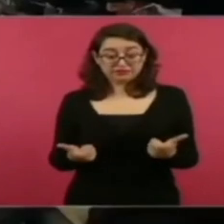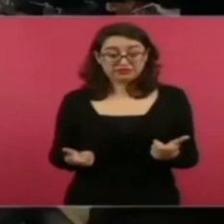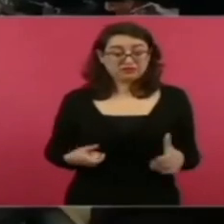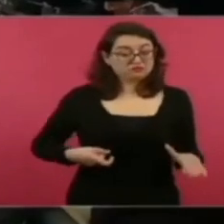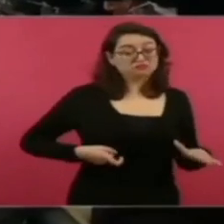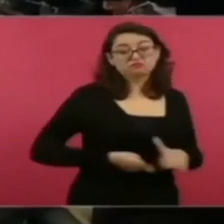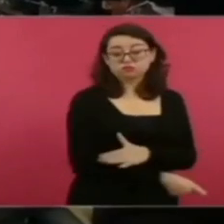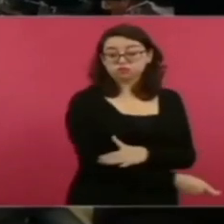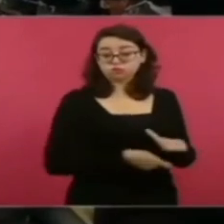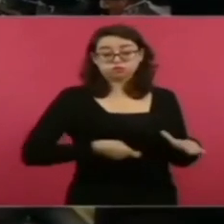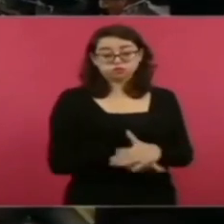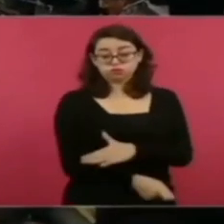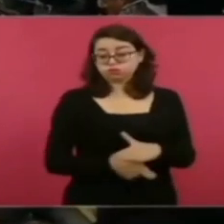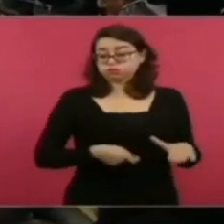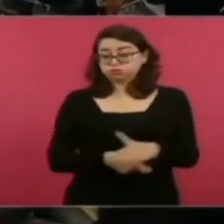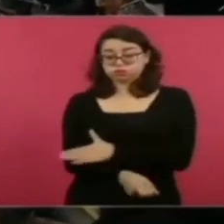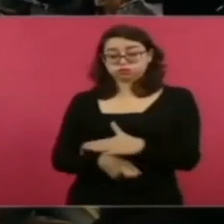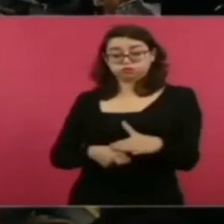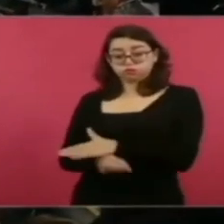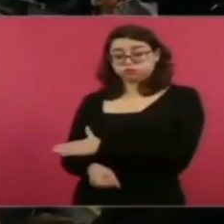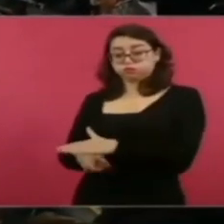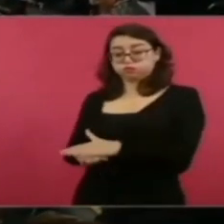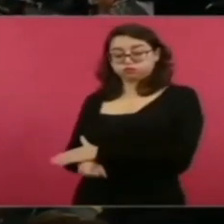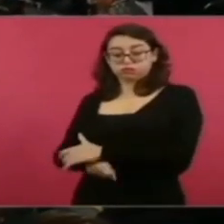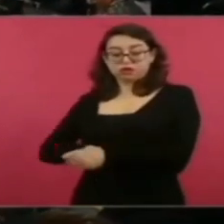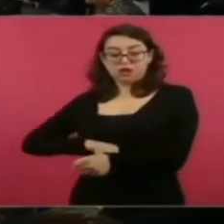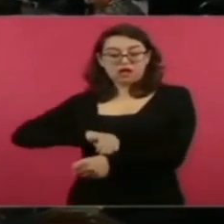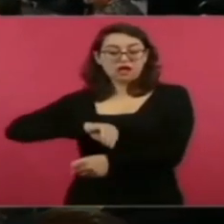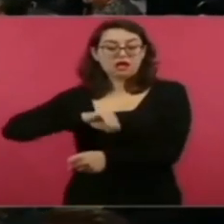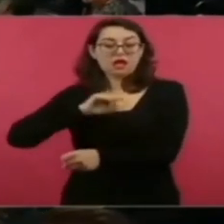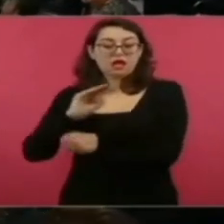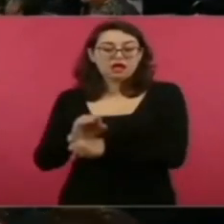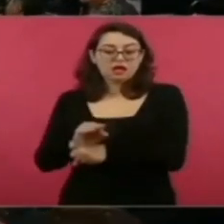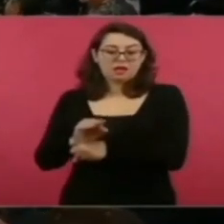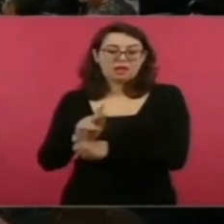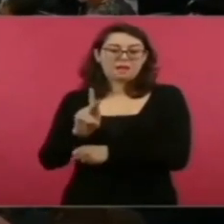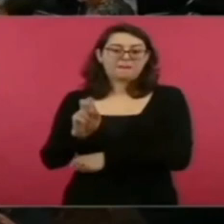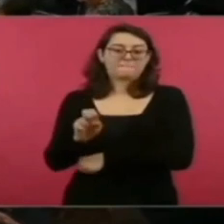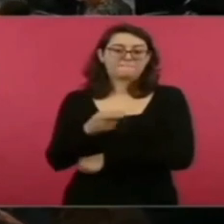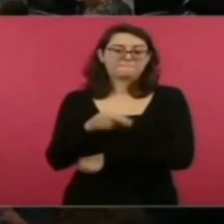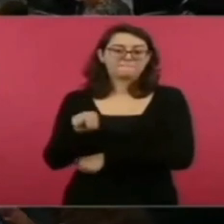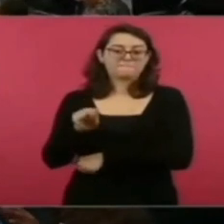elección para designar